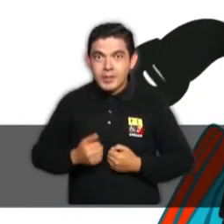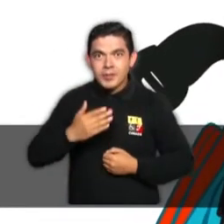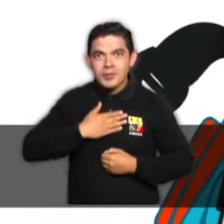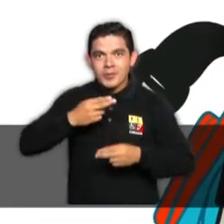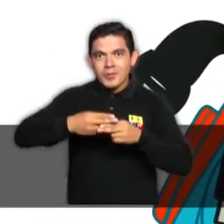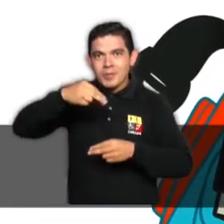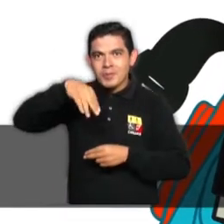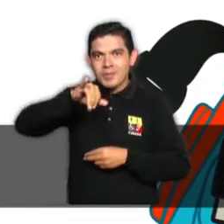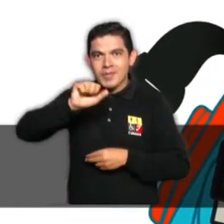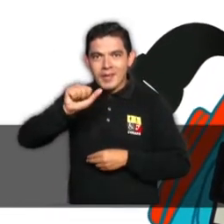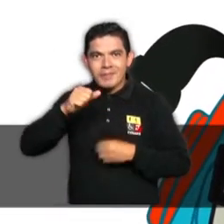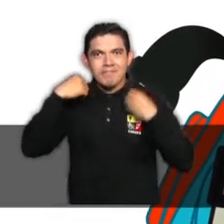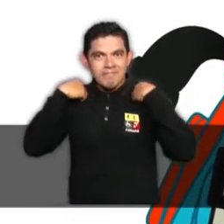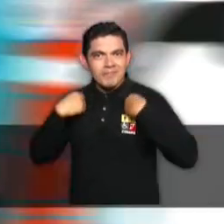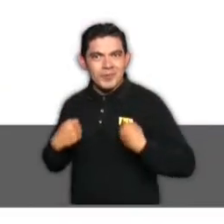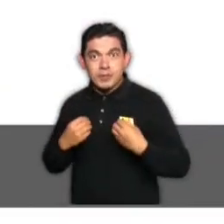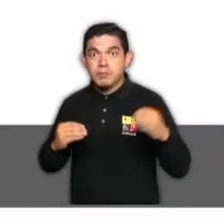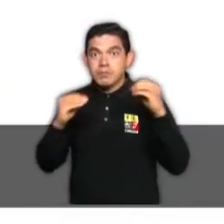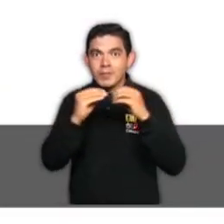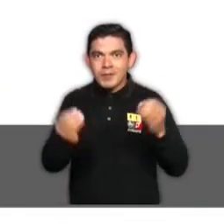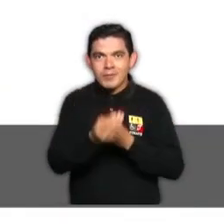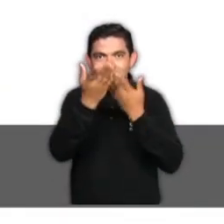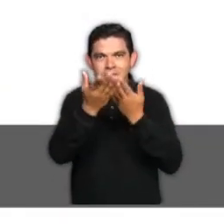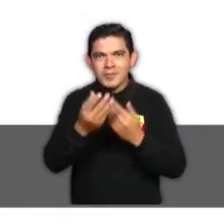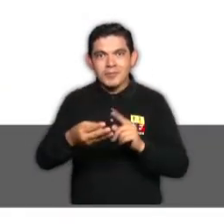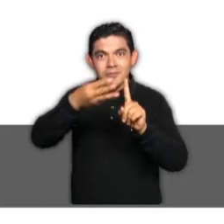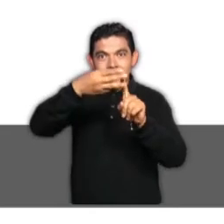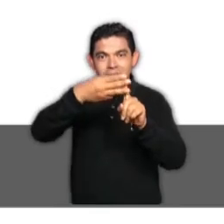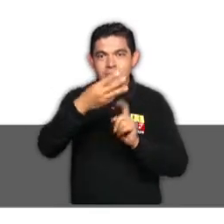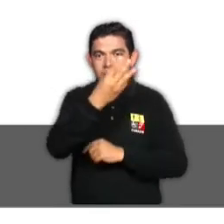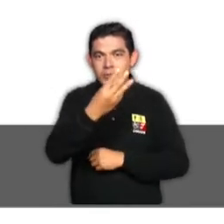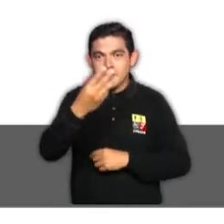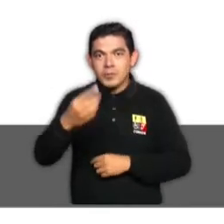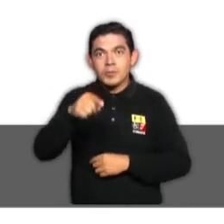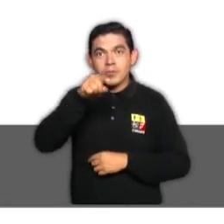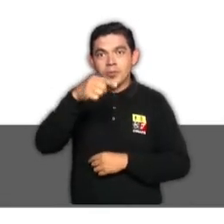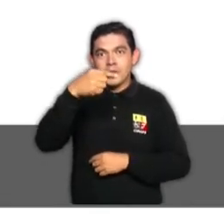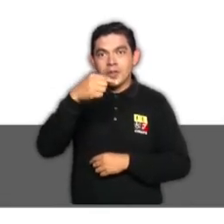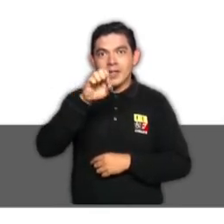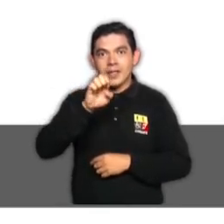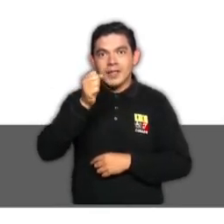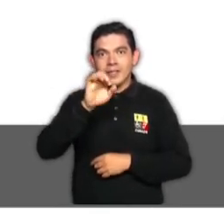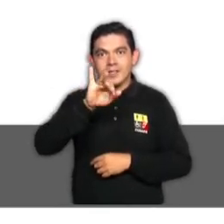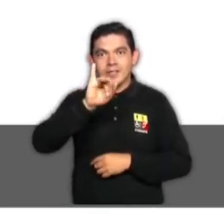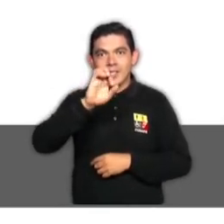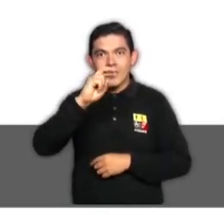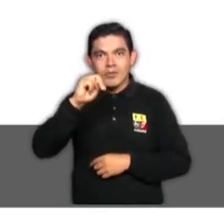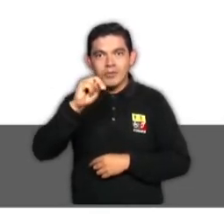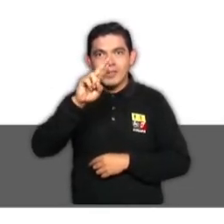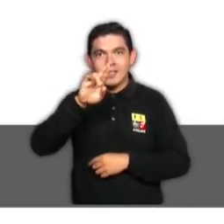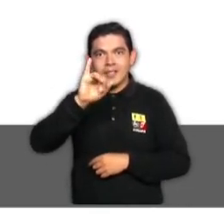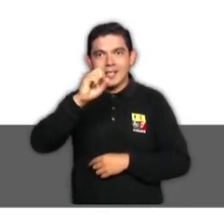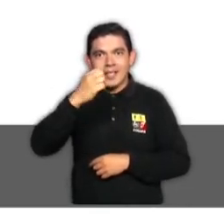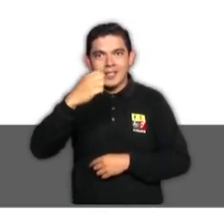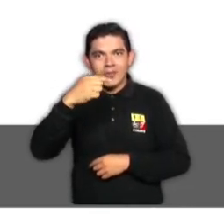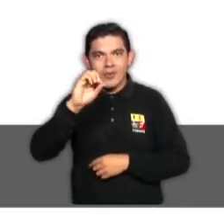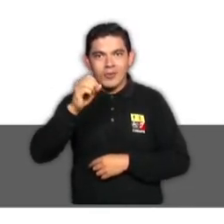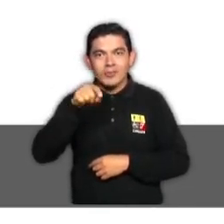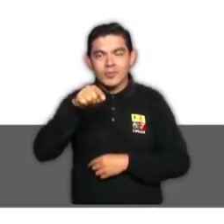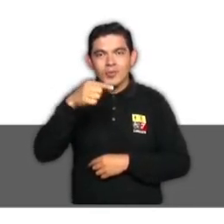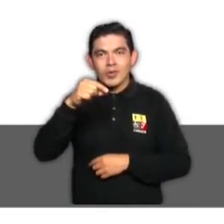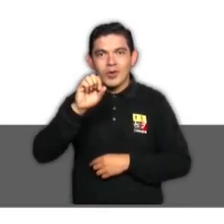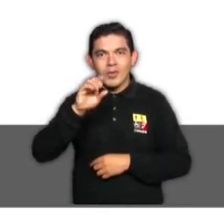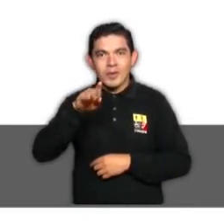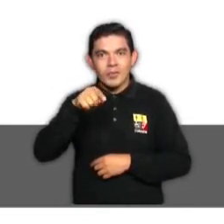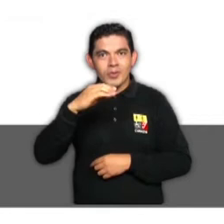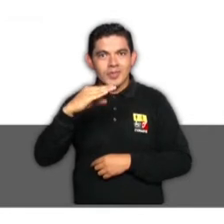Mía, la mochila! Para más información, ingresa a www.gestionderriesgos.gov.es